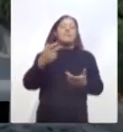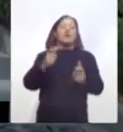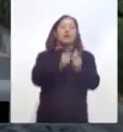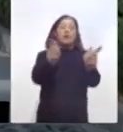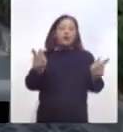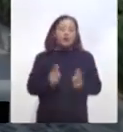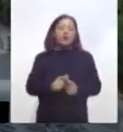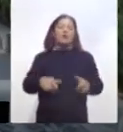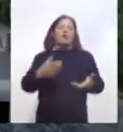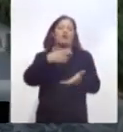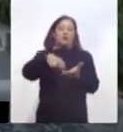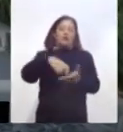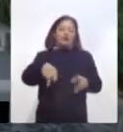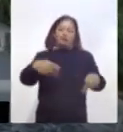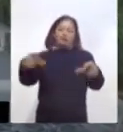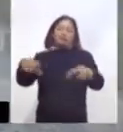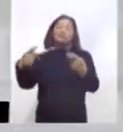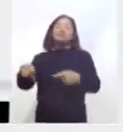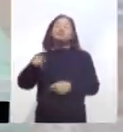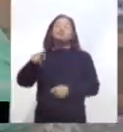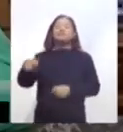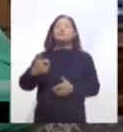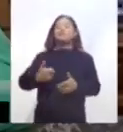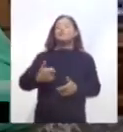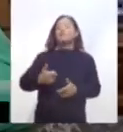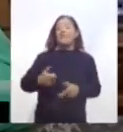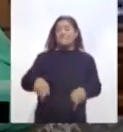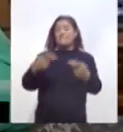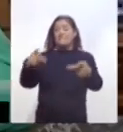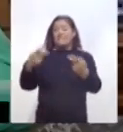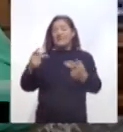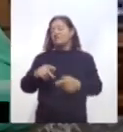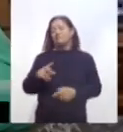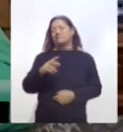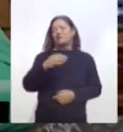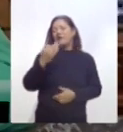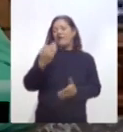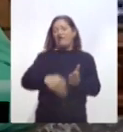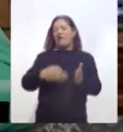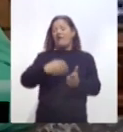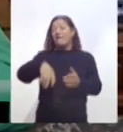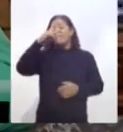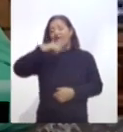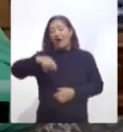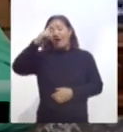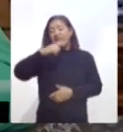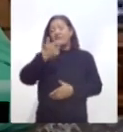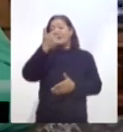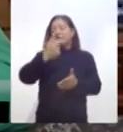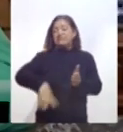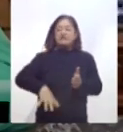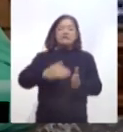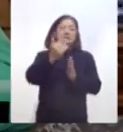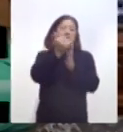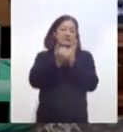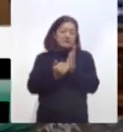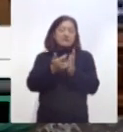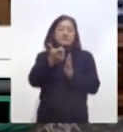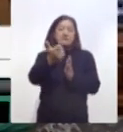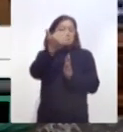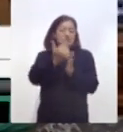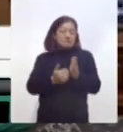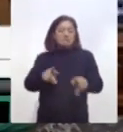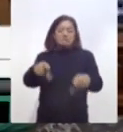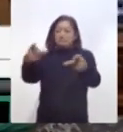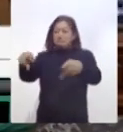registra pérdidas económicas por la contingencia. El área de proximidad social se acercará a los vendedores